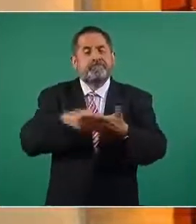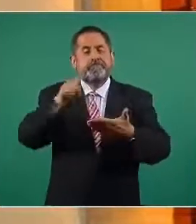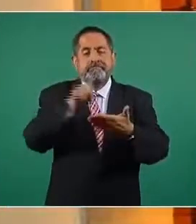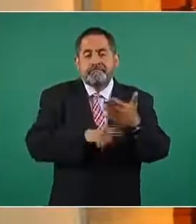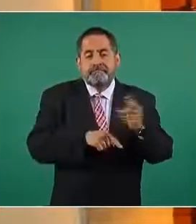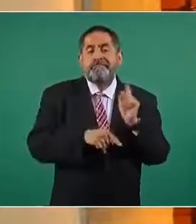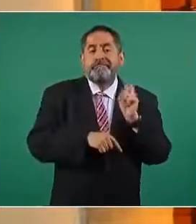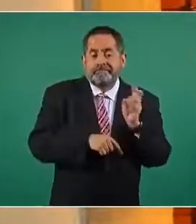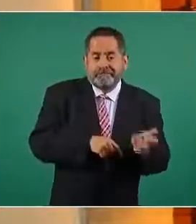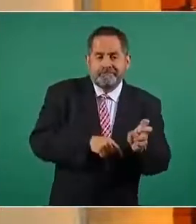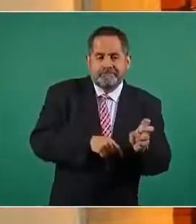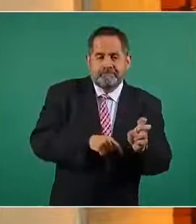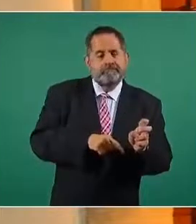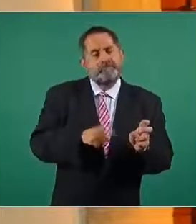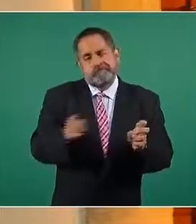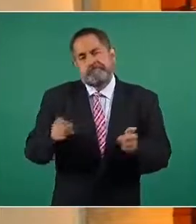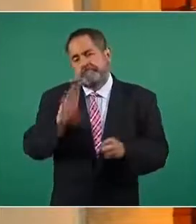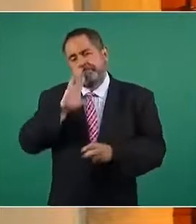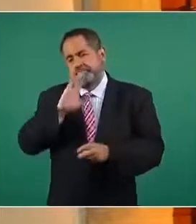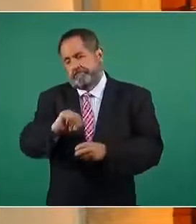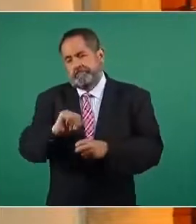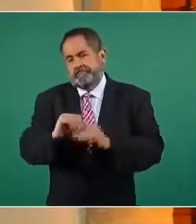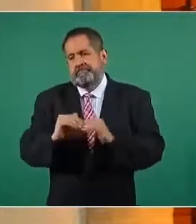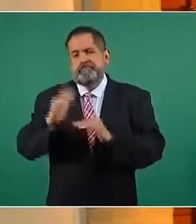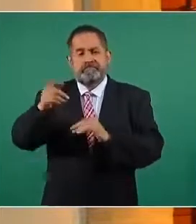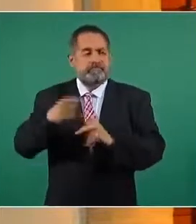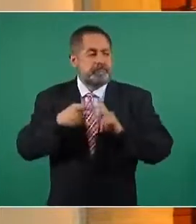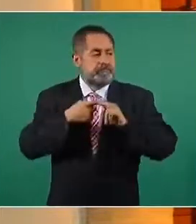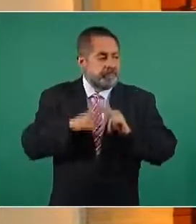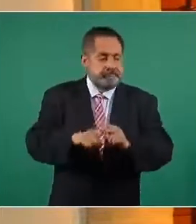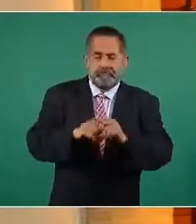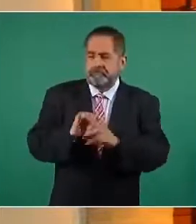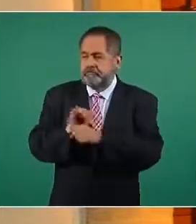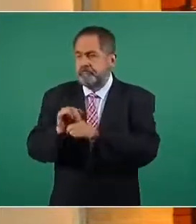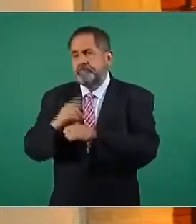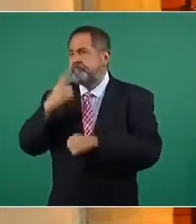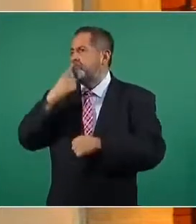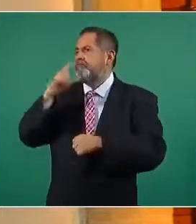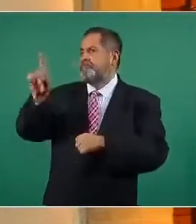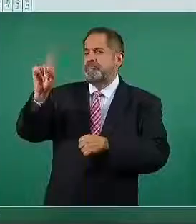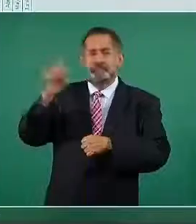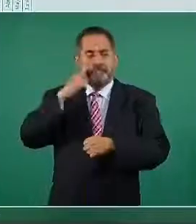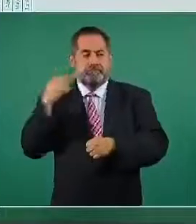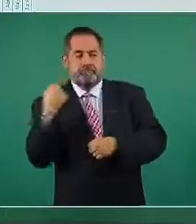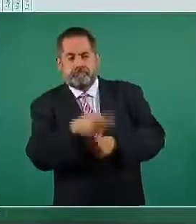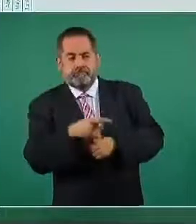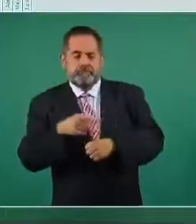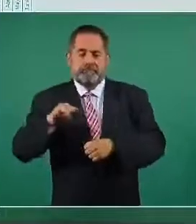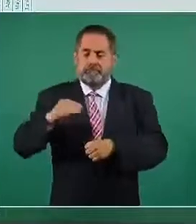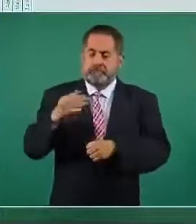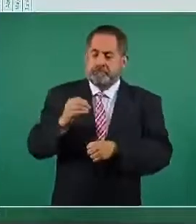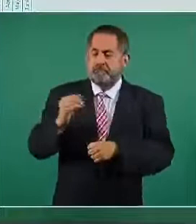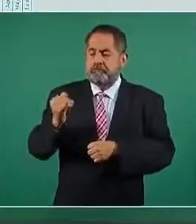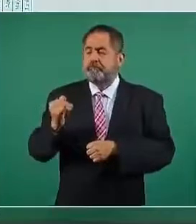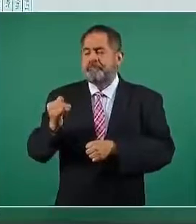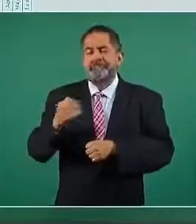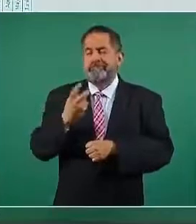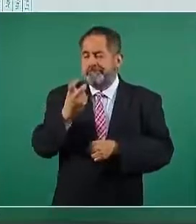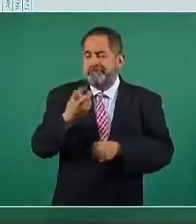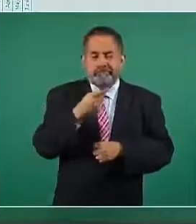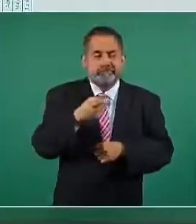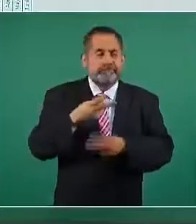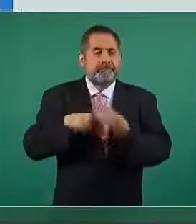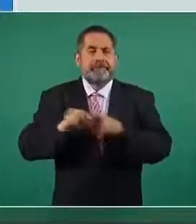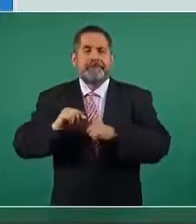se levantaron, son carpetas que se levantaron en el mes de junio, mayo y junio. Entonces,